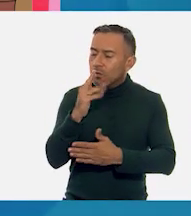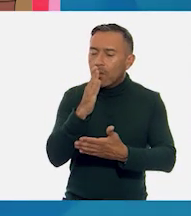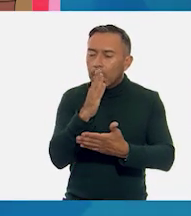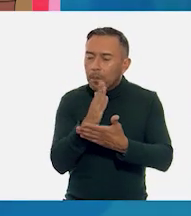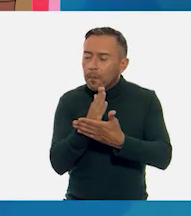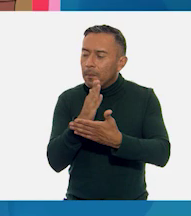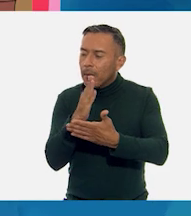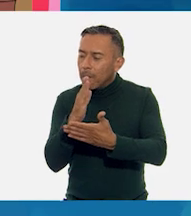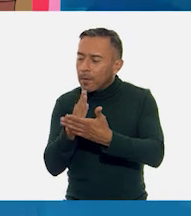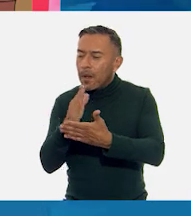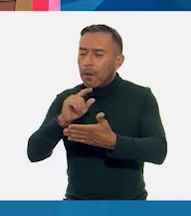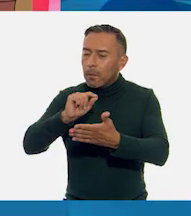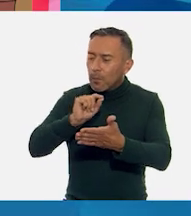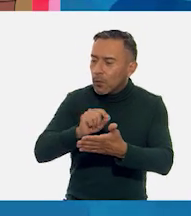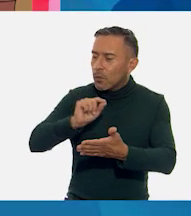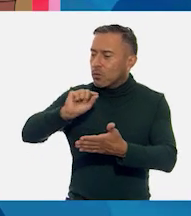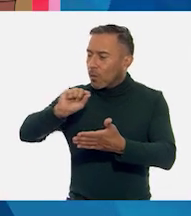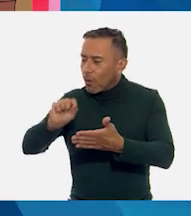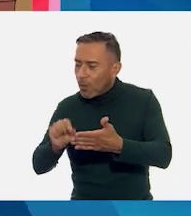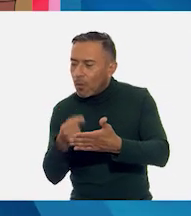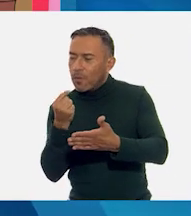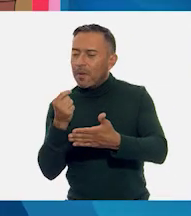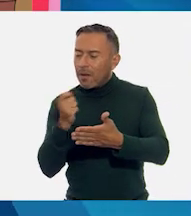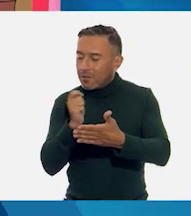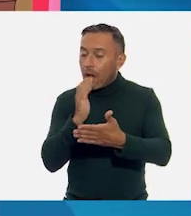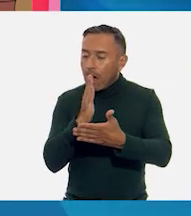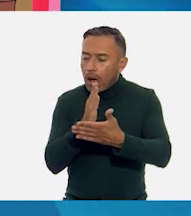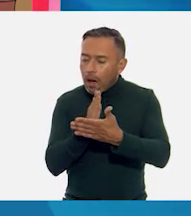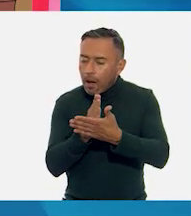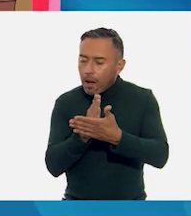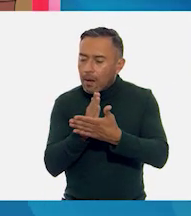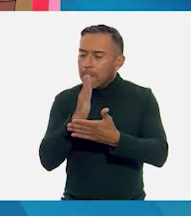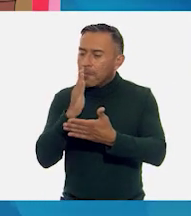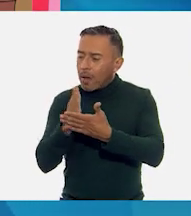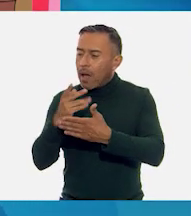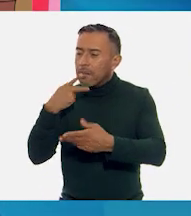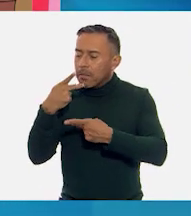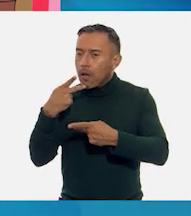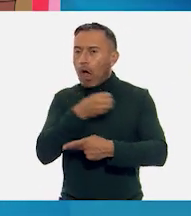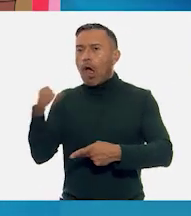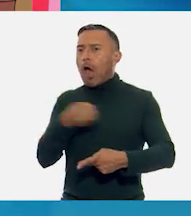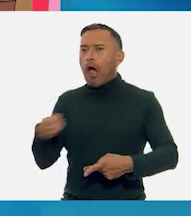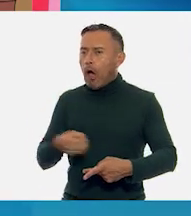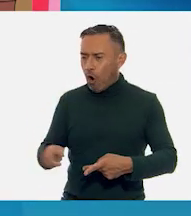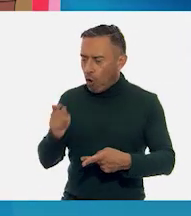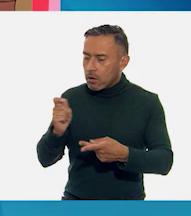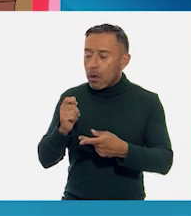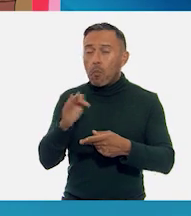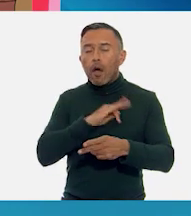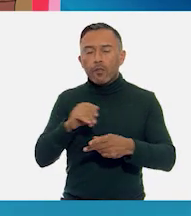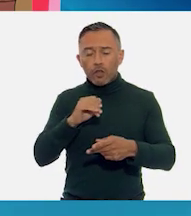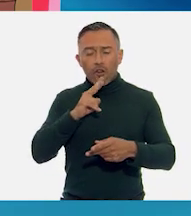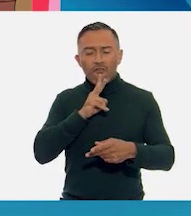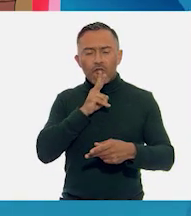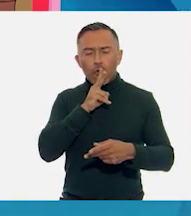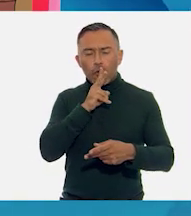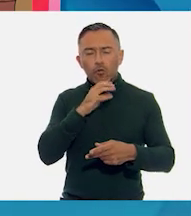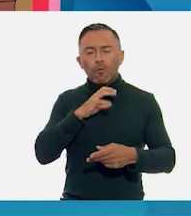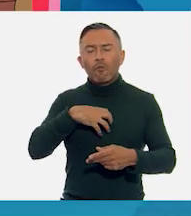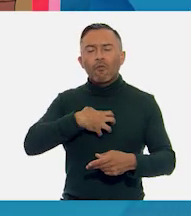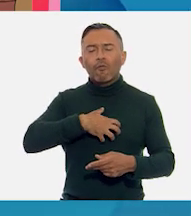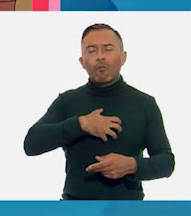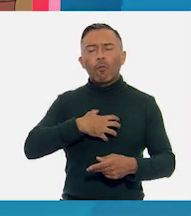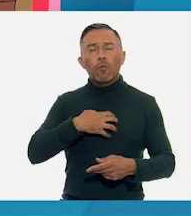ritmo nos lo van a dar los signos de puntuación. Así vamos a saber cuándo aumentar el volumen de nuestra voz o